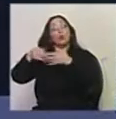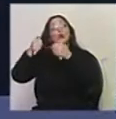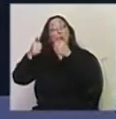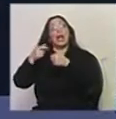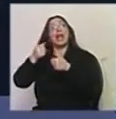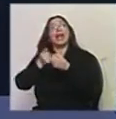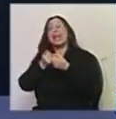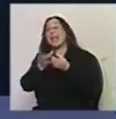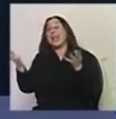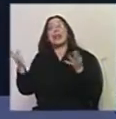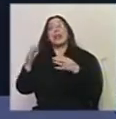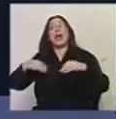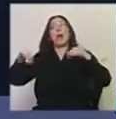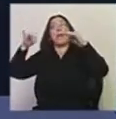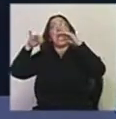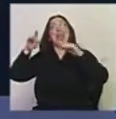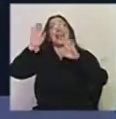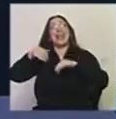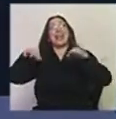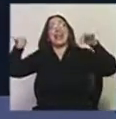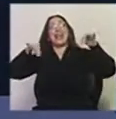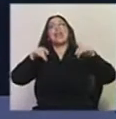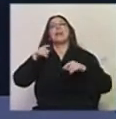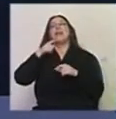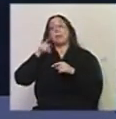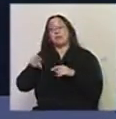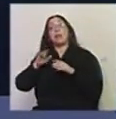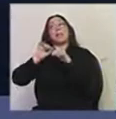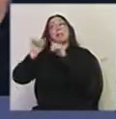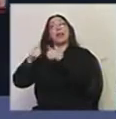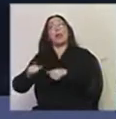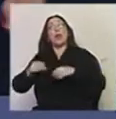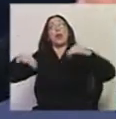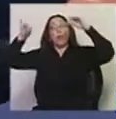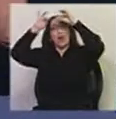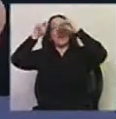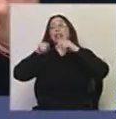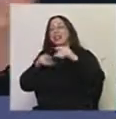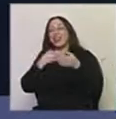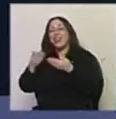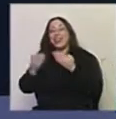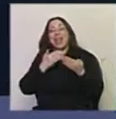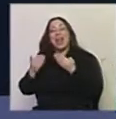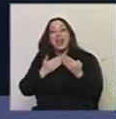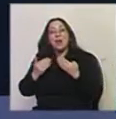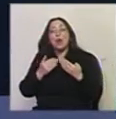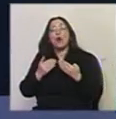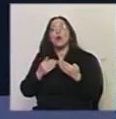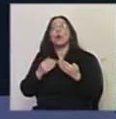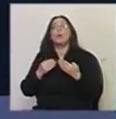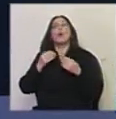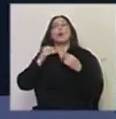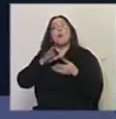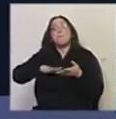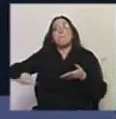de bailarines de folclore. En Maldonados era de ballet, y está funcionando una escuela de ballet. Pero eso fue un diálogo también con la